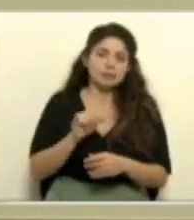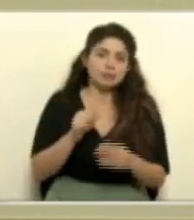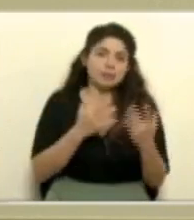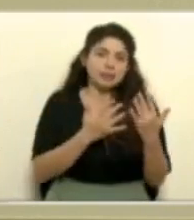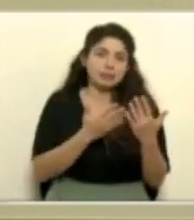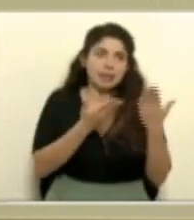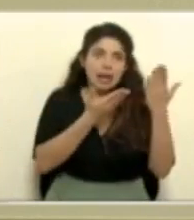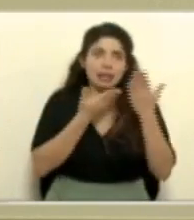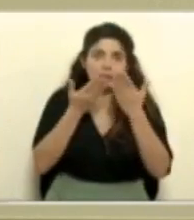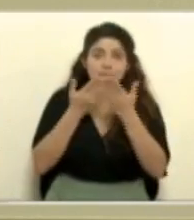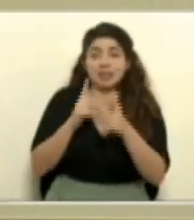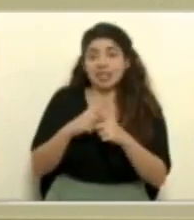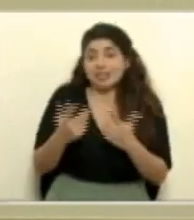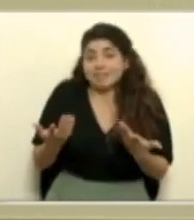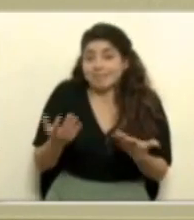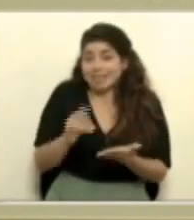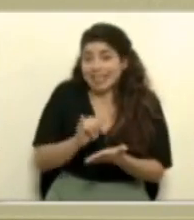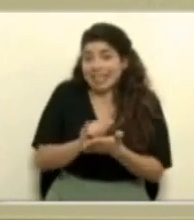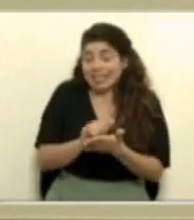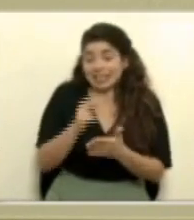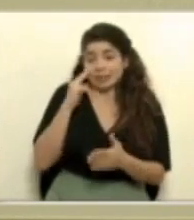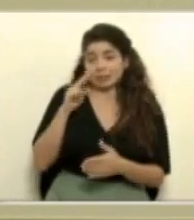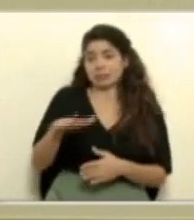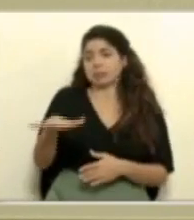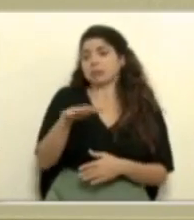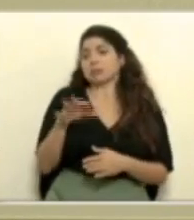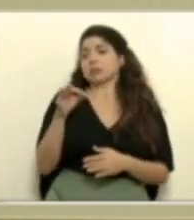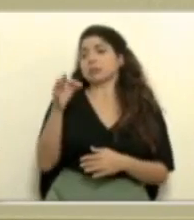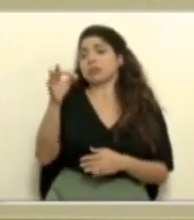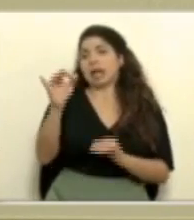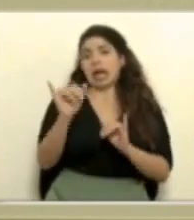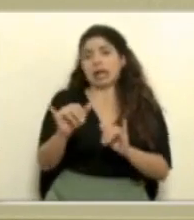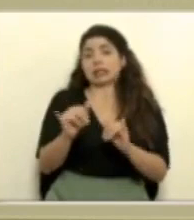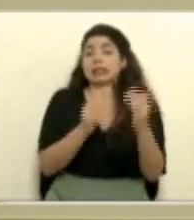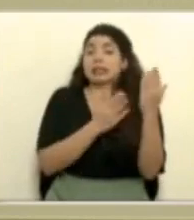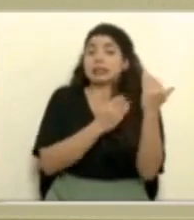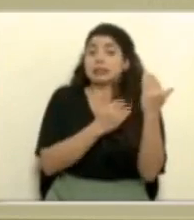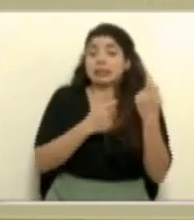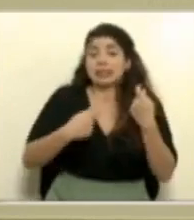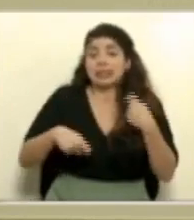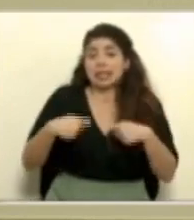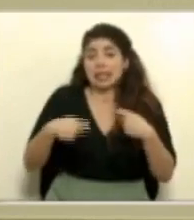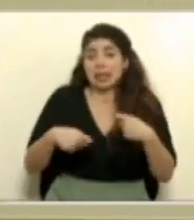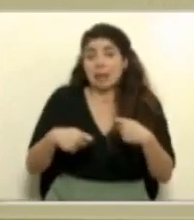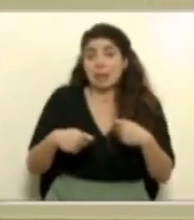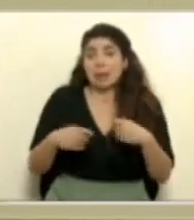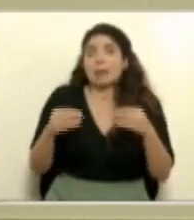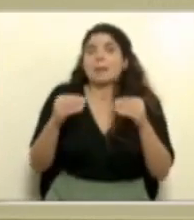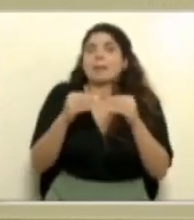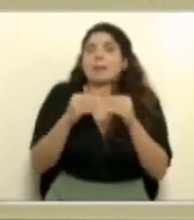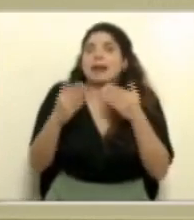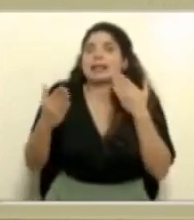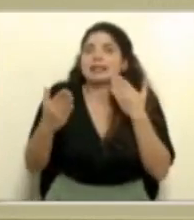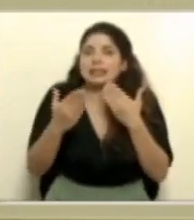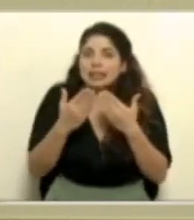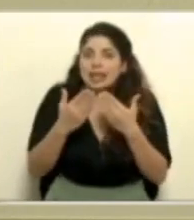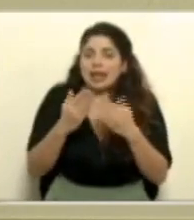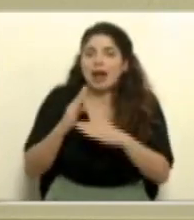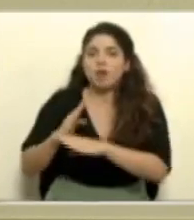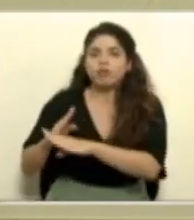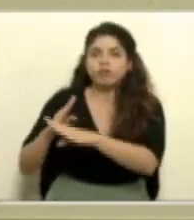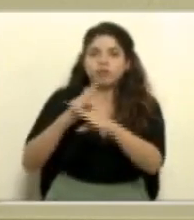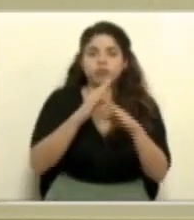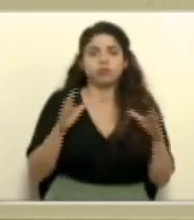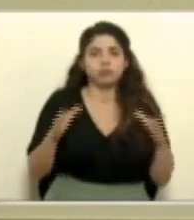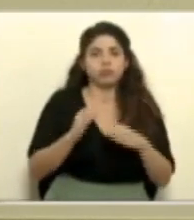Entonces, eso es el panorama que tenemos y esperemos que ya en septiembre estamos mucho más cerca de esa inmunidad de rebaño y